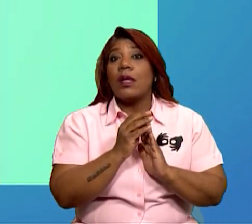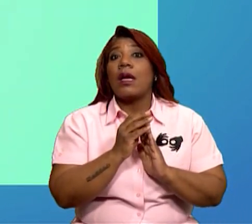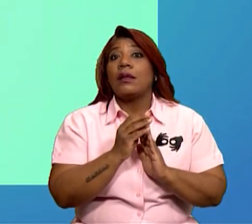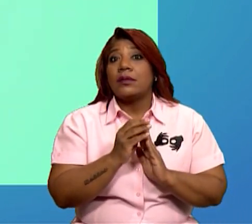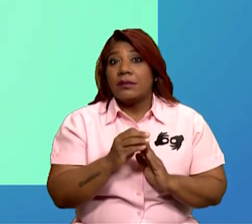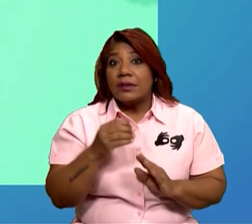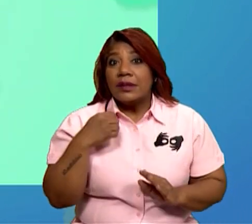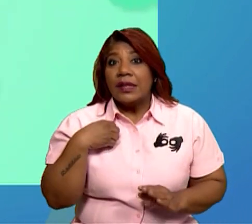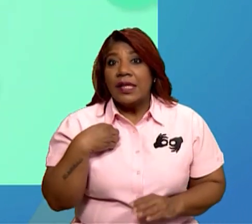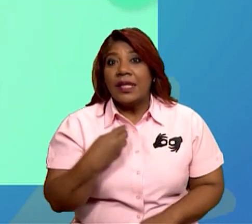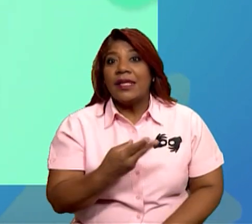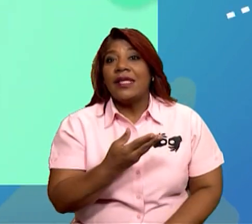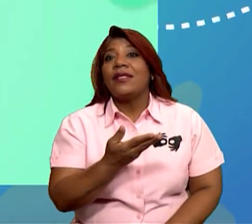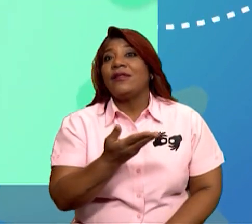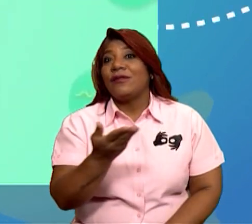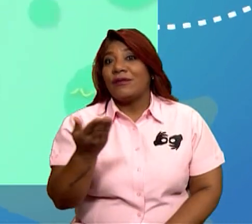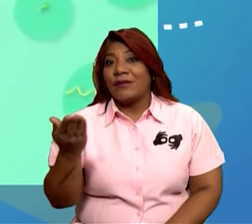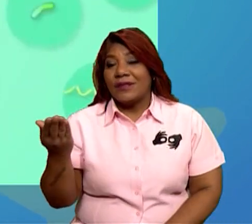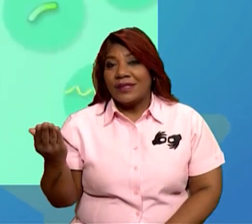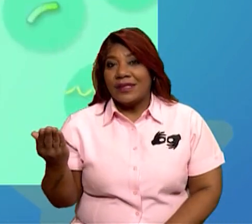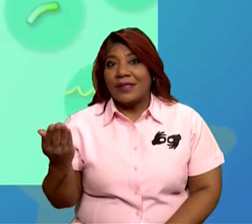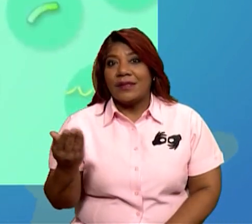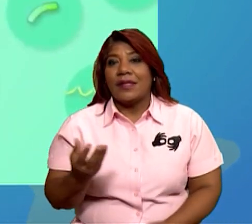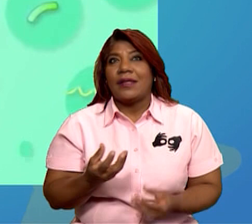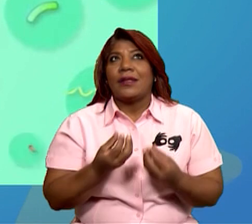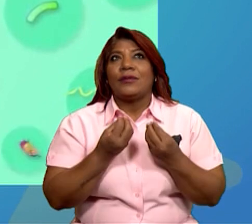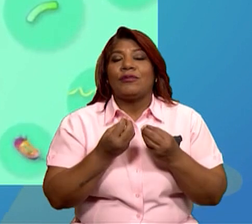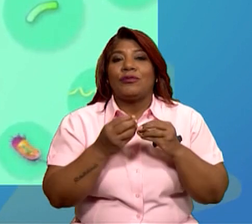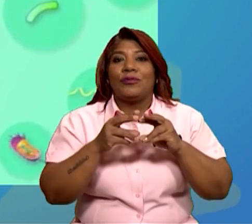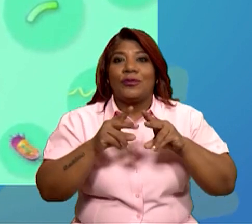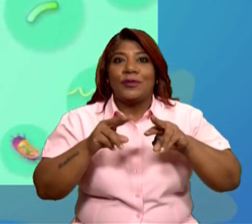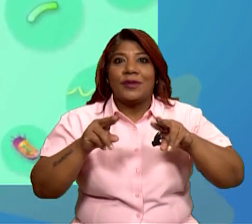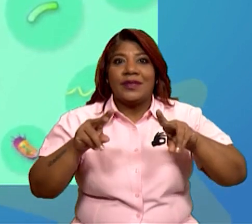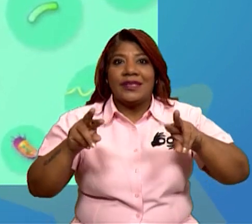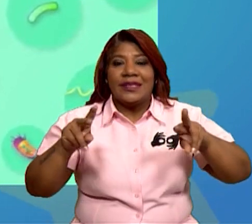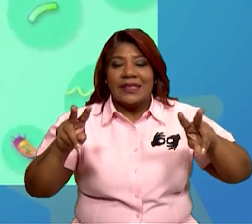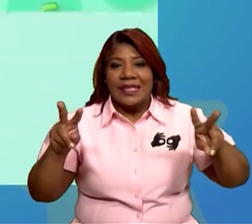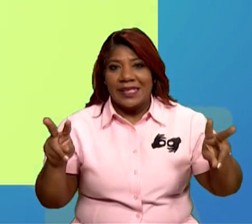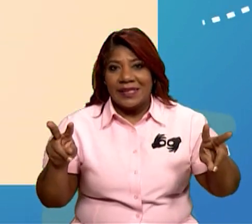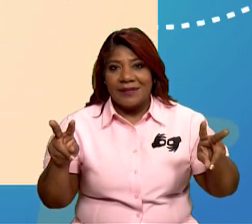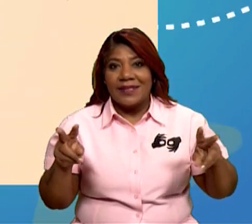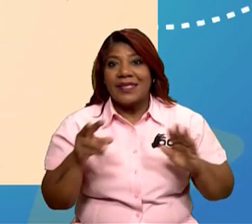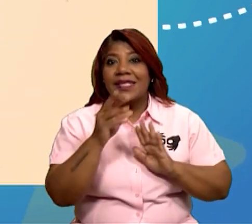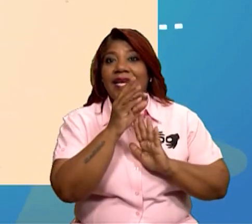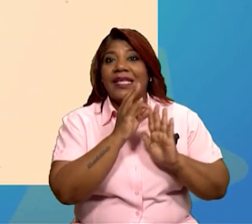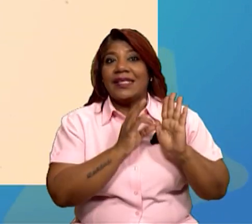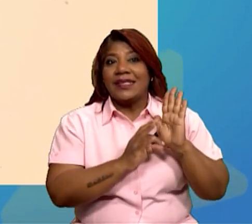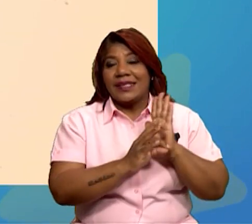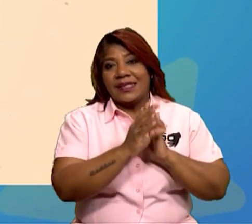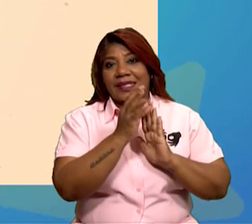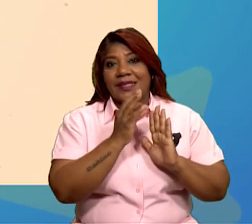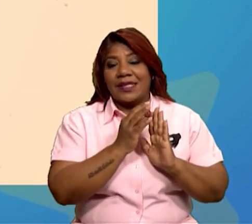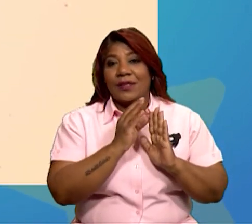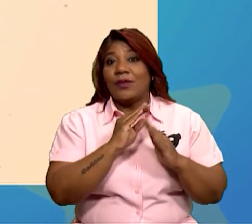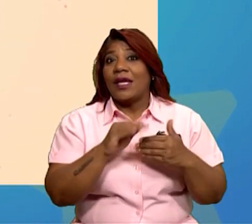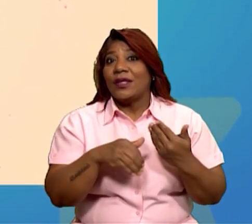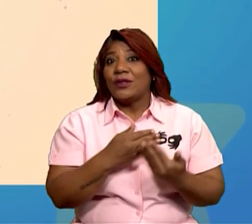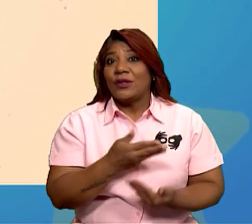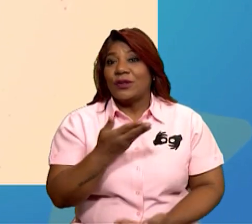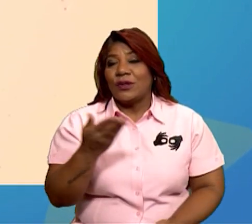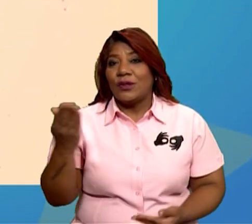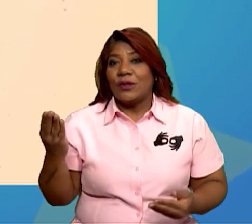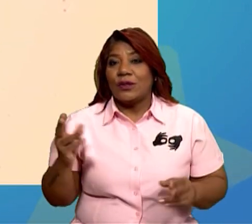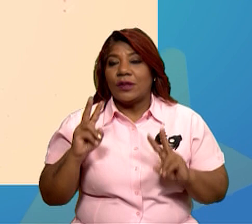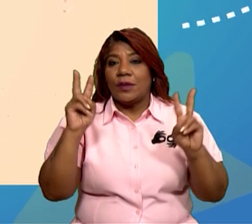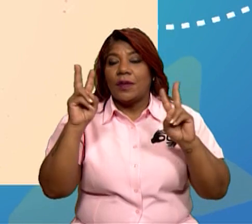vivos? Bueno, es que hay muchísima diversidad de células de ambos tipos. Sin embargo, todos los seres vivos procedemos de